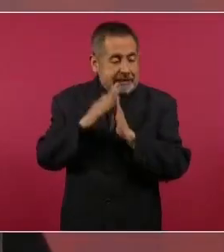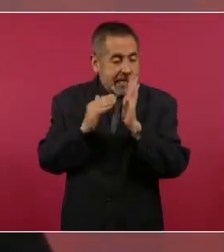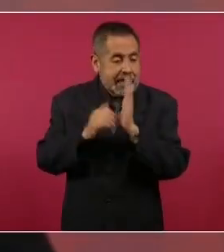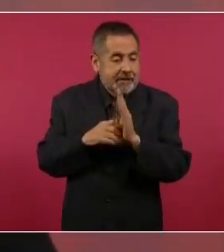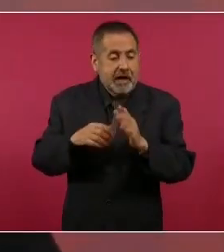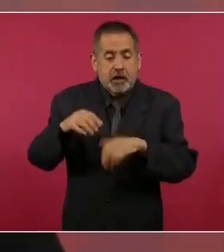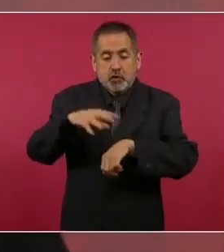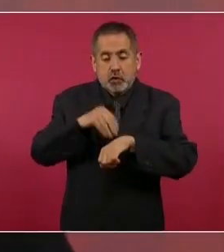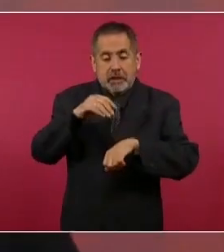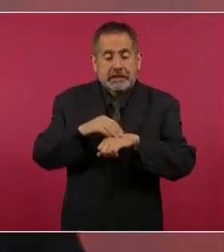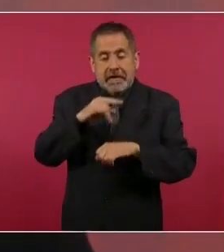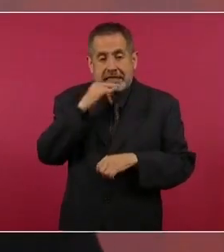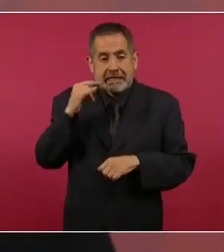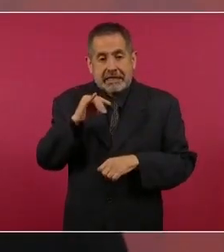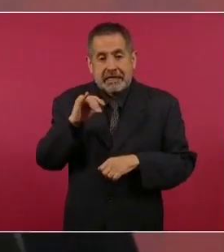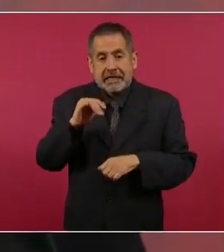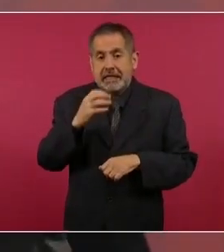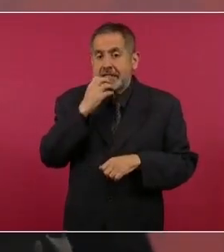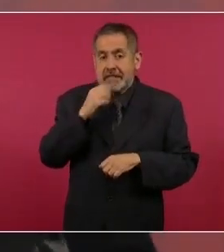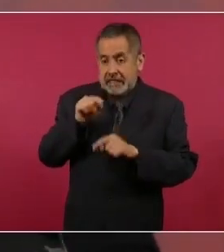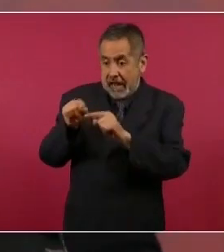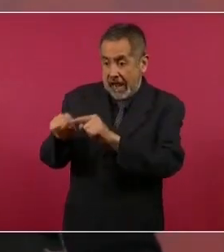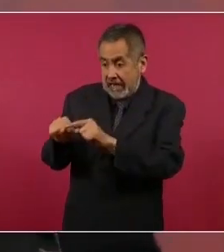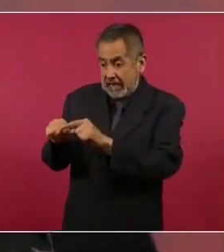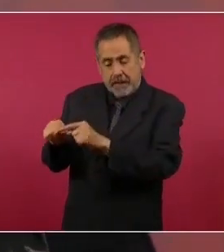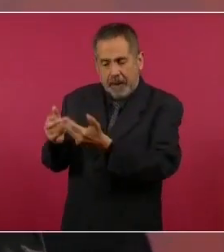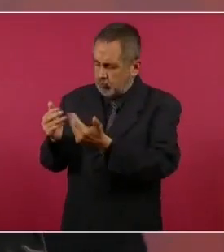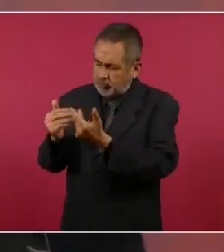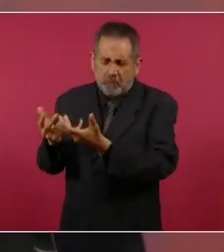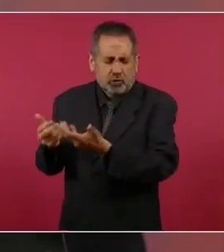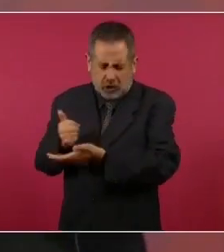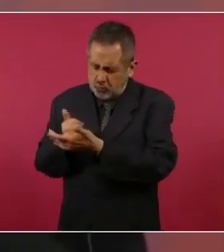Chile e Israel, del punto que le comento.